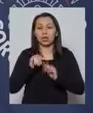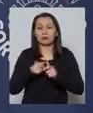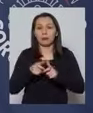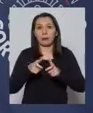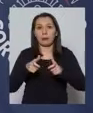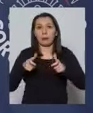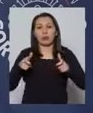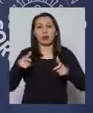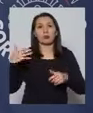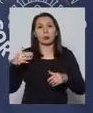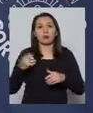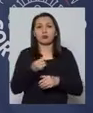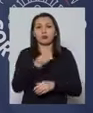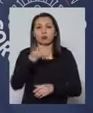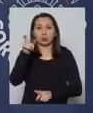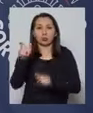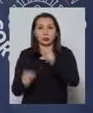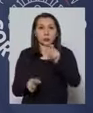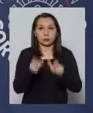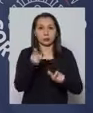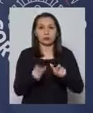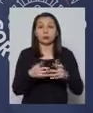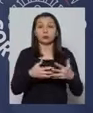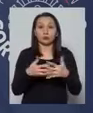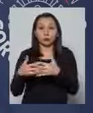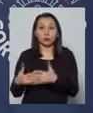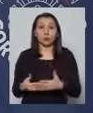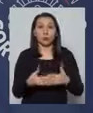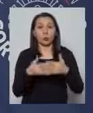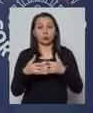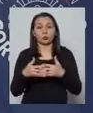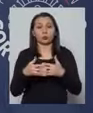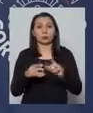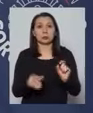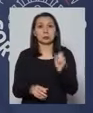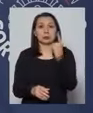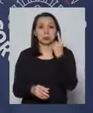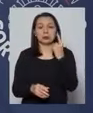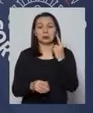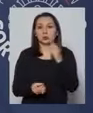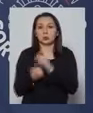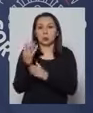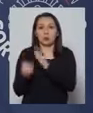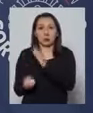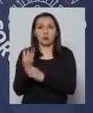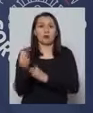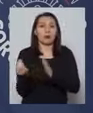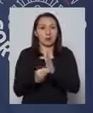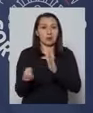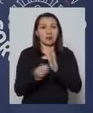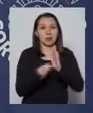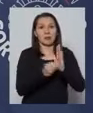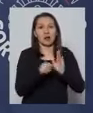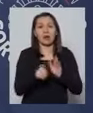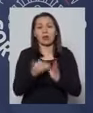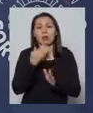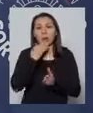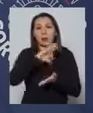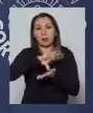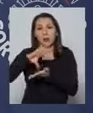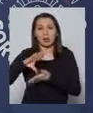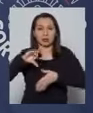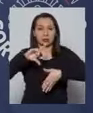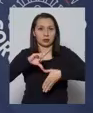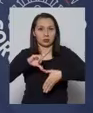forma importante el número de casos. Estados Unidos liderando el número de casos nuevos. Y también los países